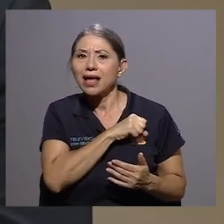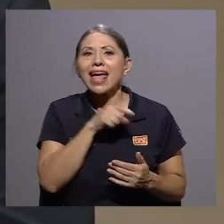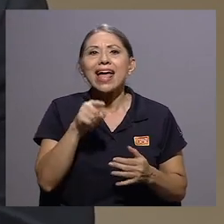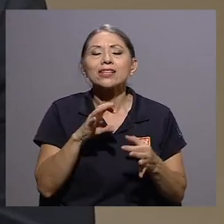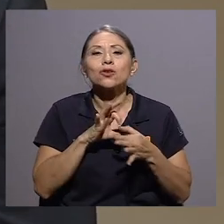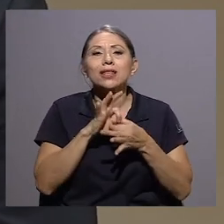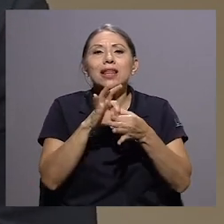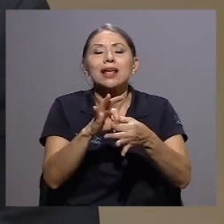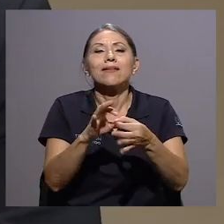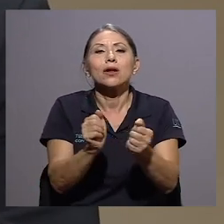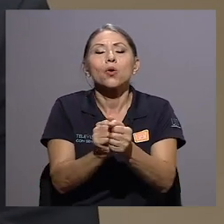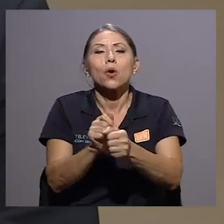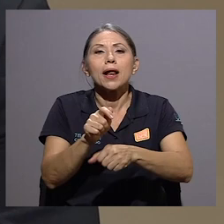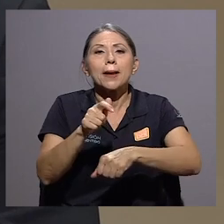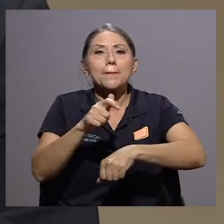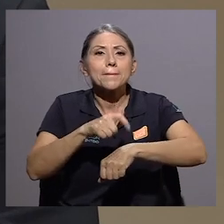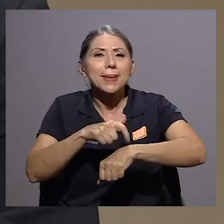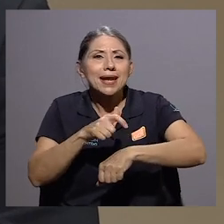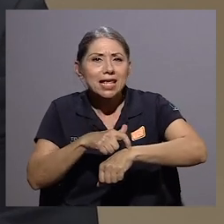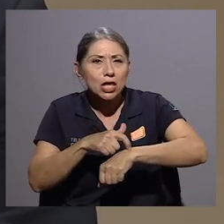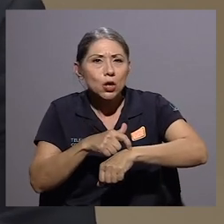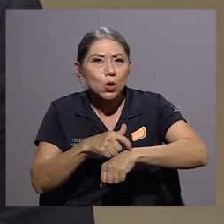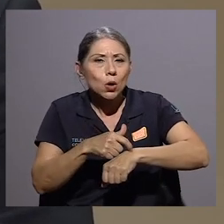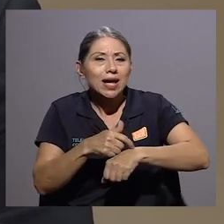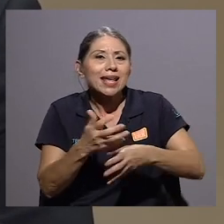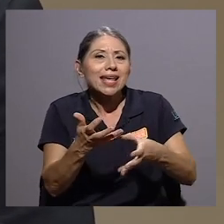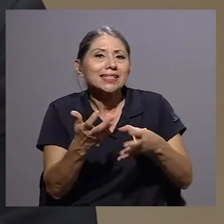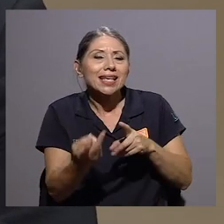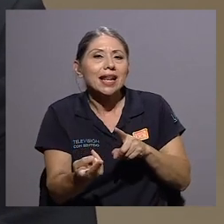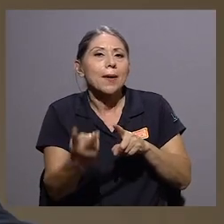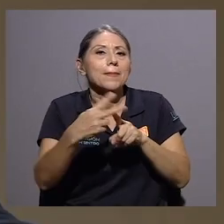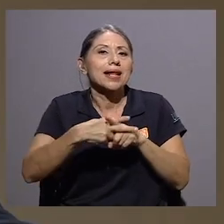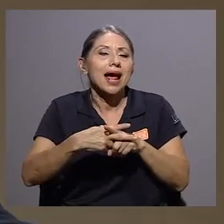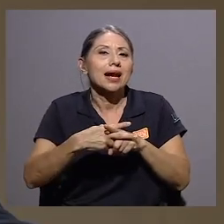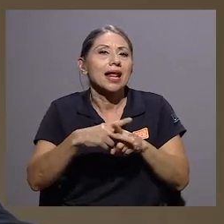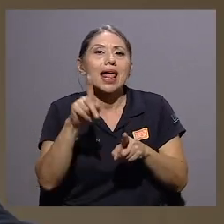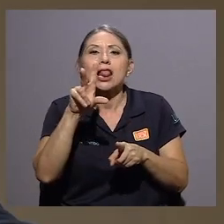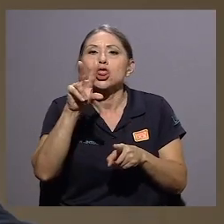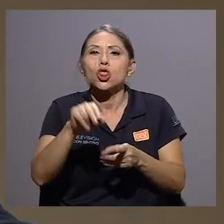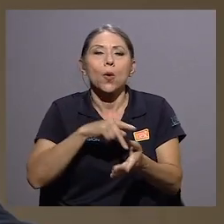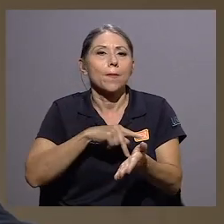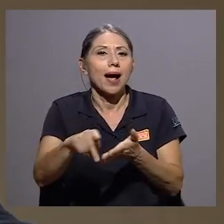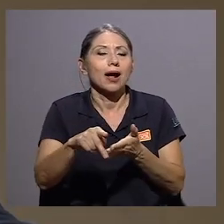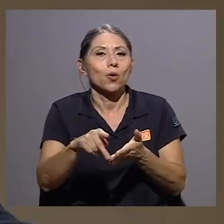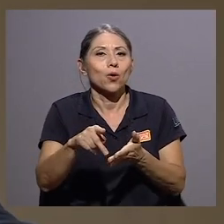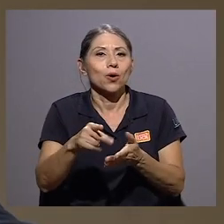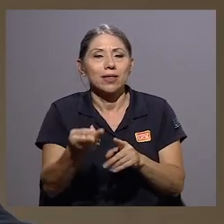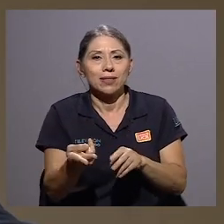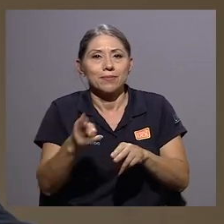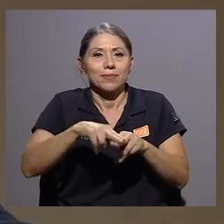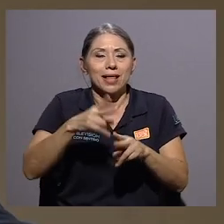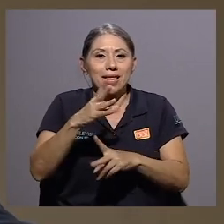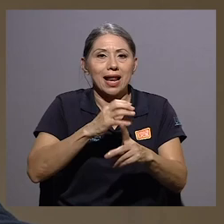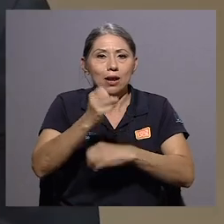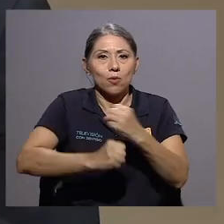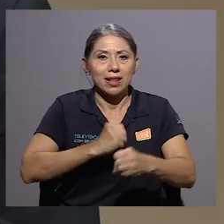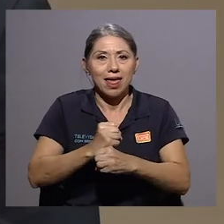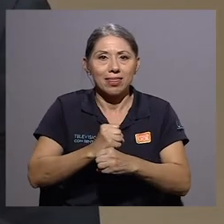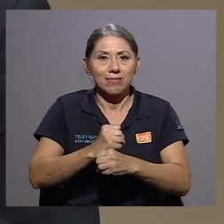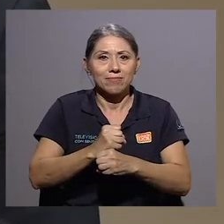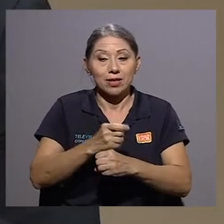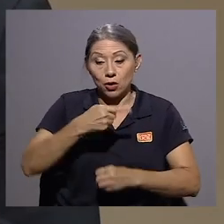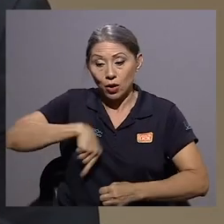el que se quiere aplicar el no pago de la anualidad. De lo que pudimos leer, lo que el proyecto dice